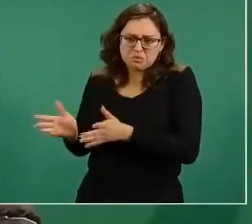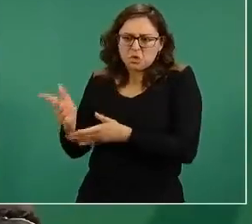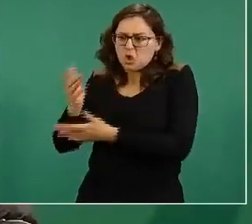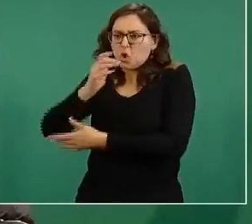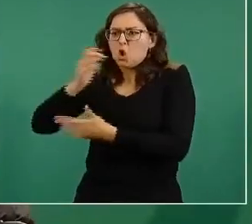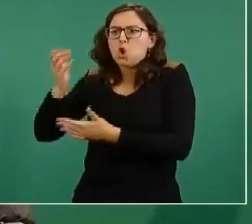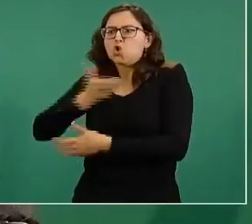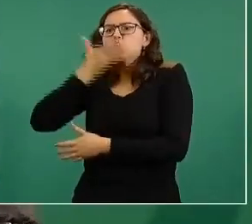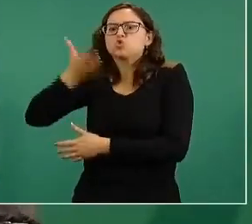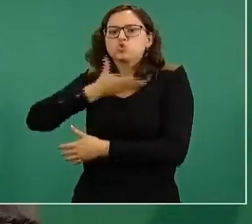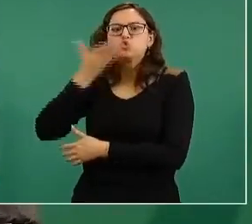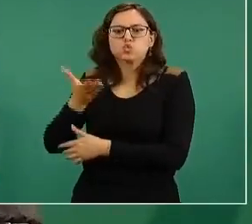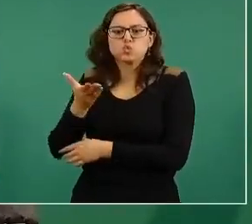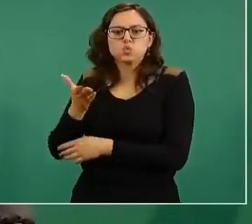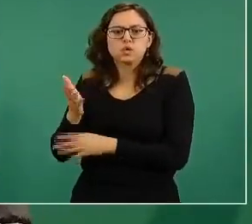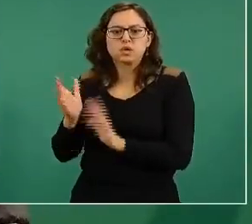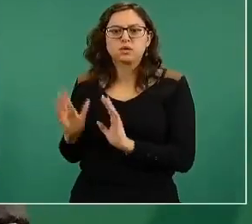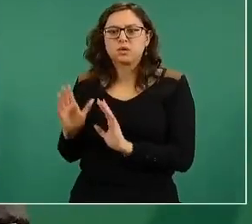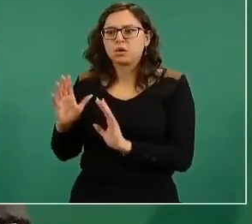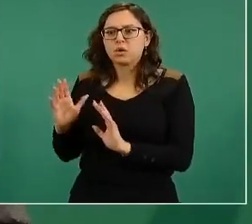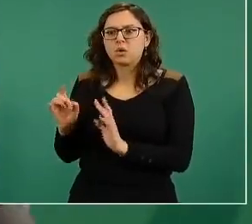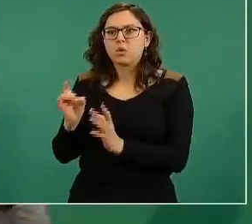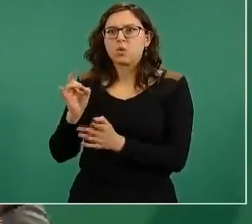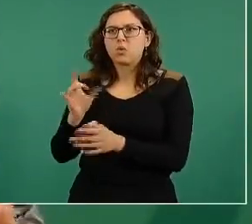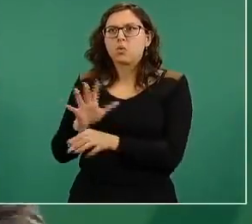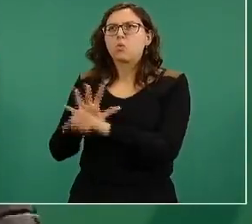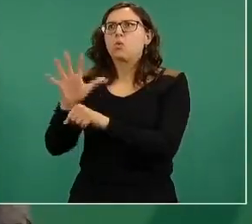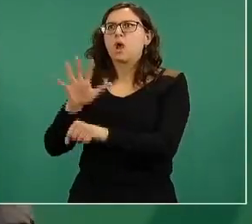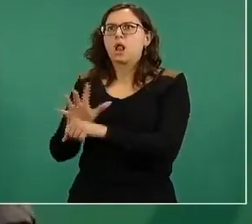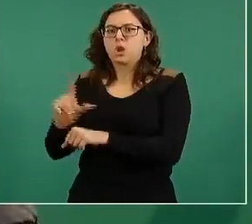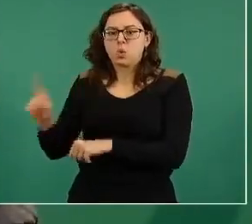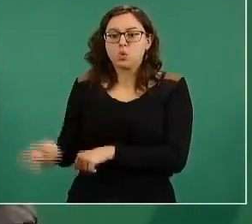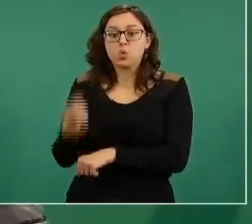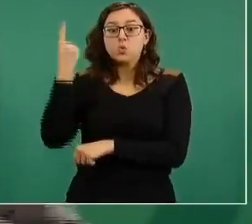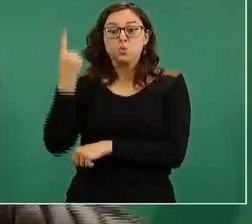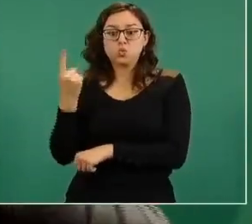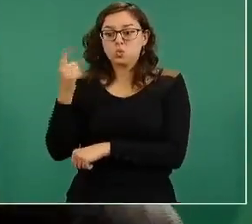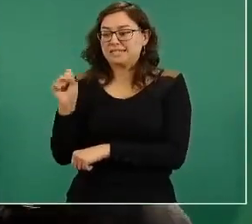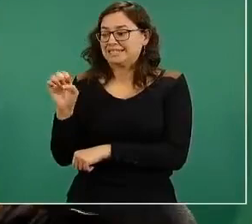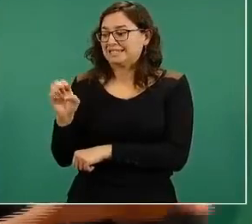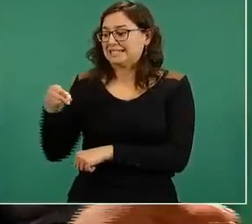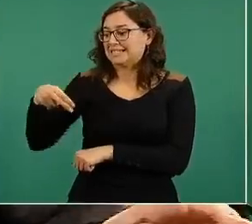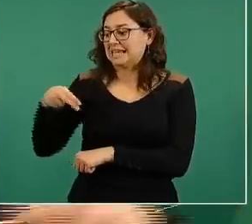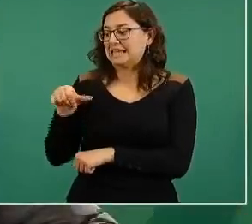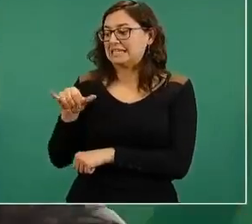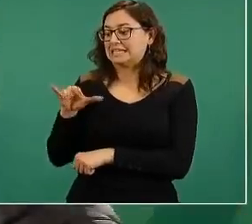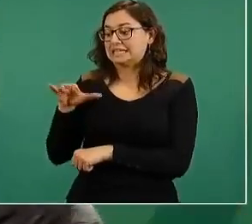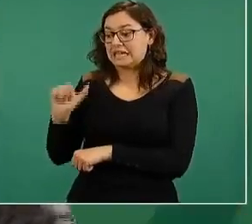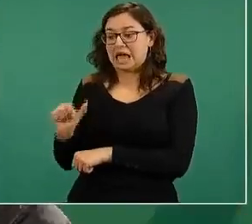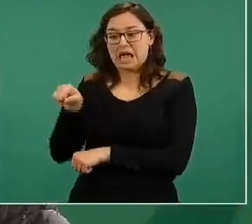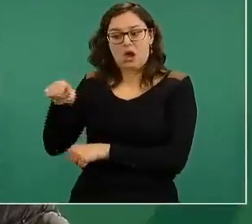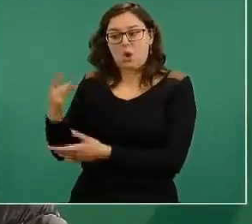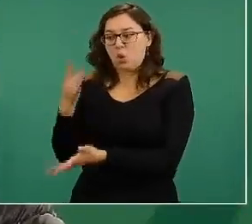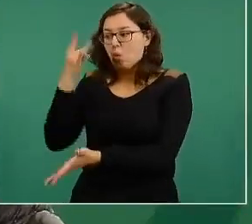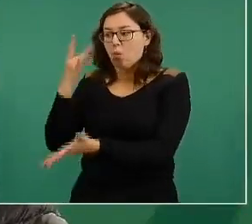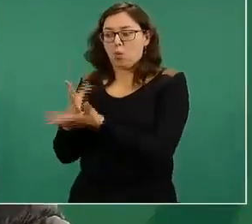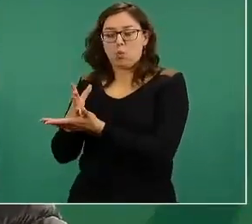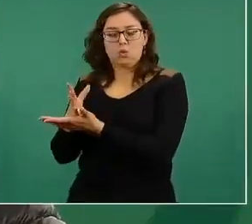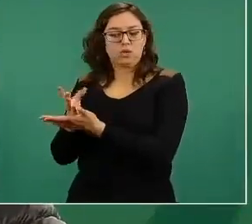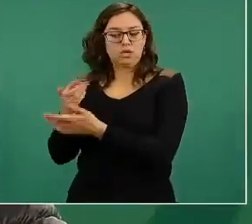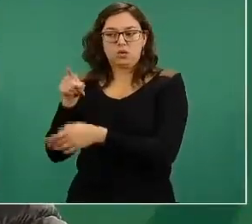el único, probablemente el único actor como tal era el CENCIA y los 32